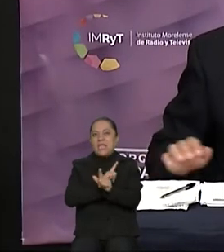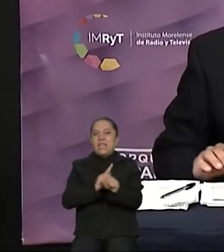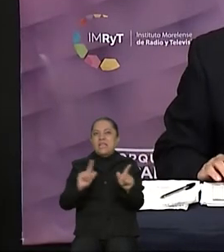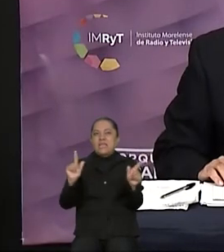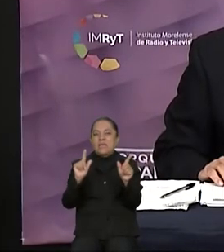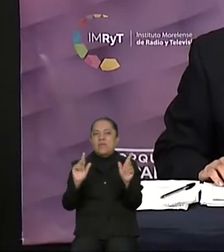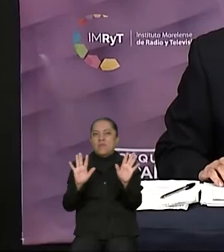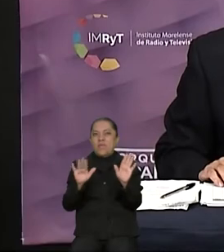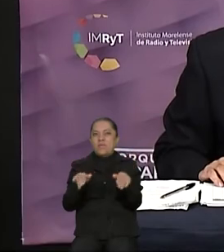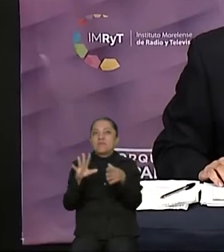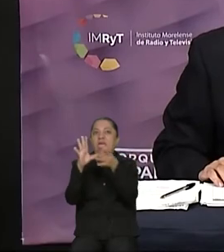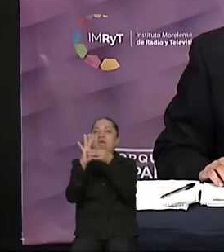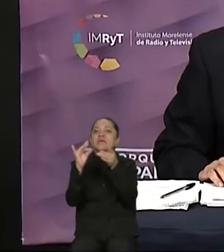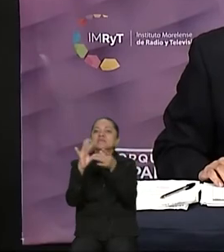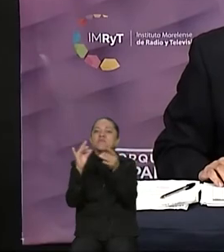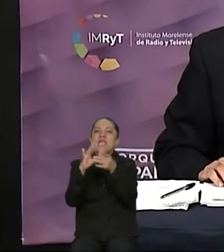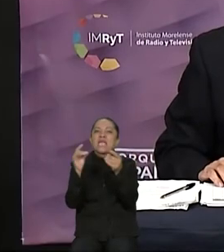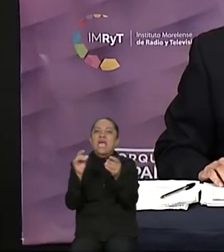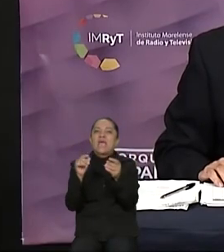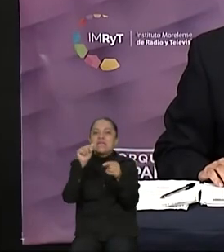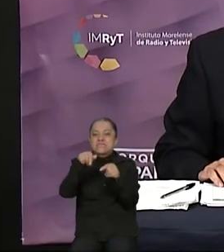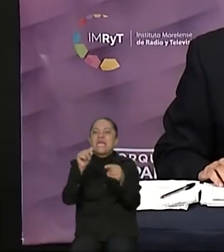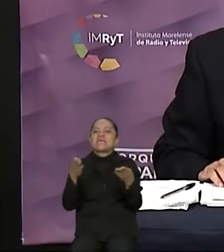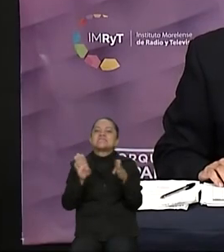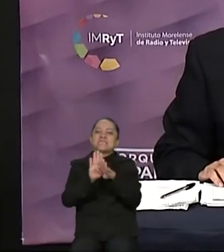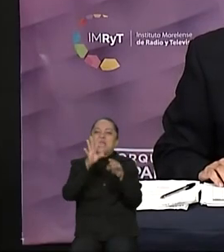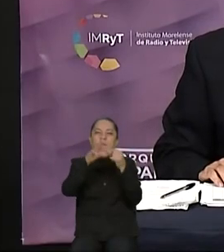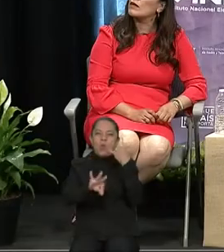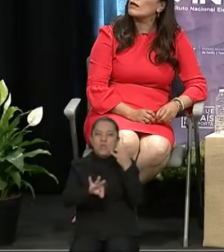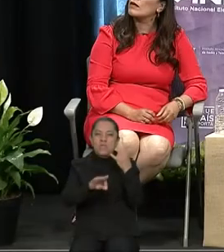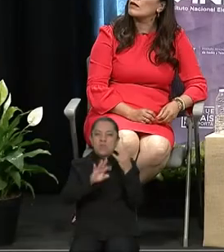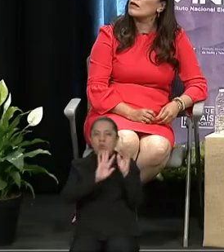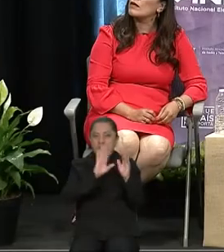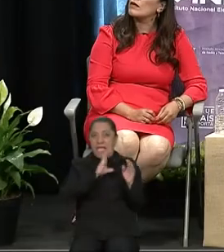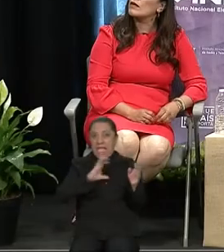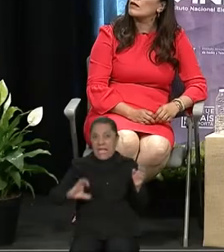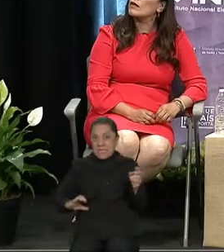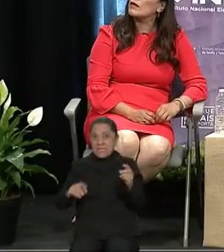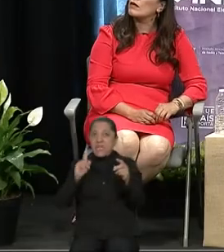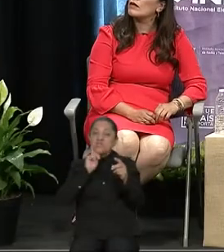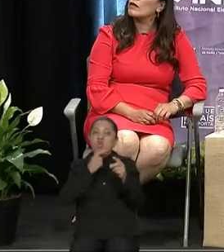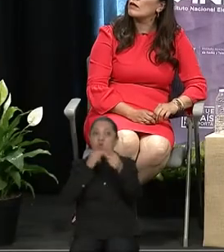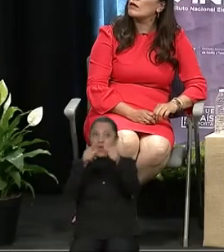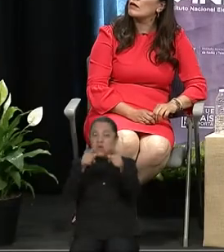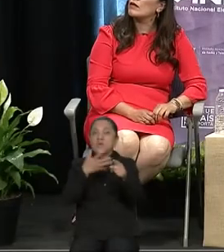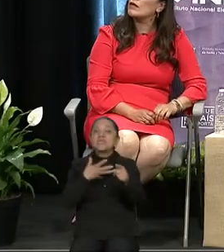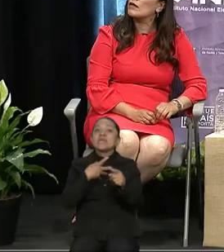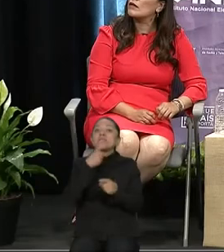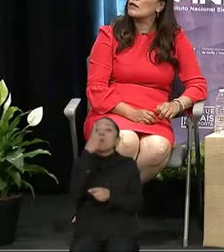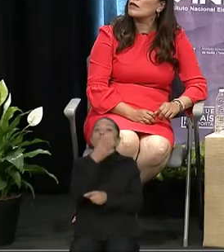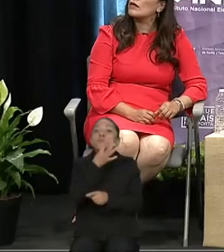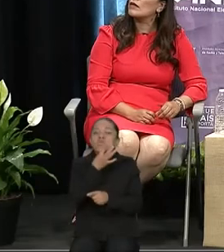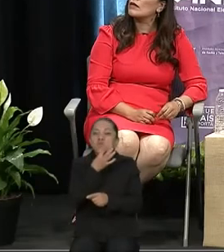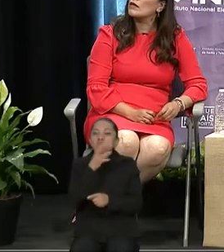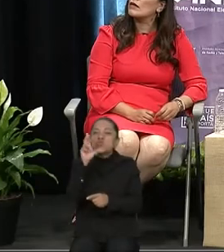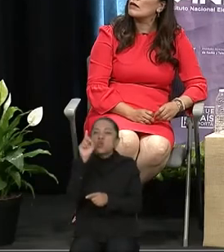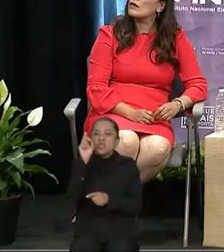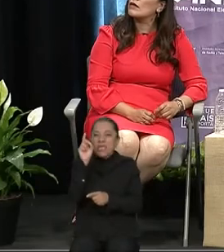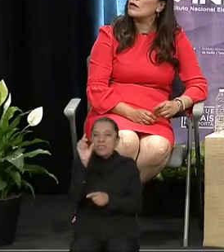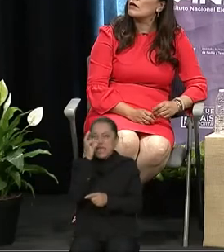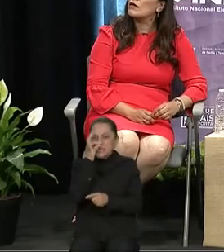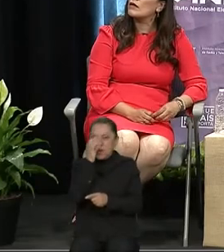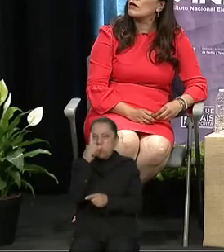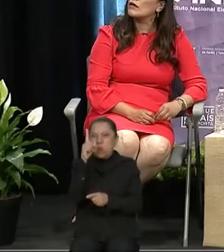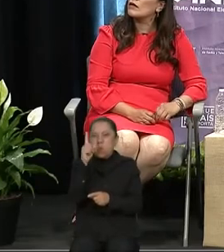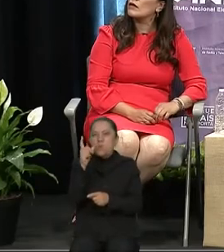la dinámica de este cierre. Las candidatas y los candidatos tendrán hasta un minuto con 30 segundos para